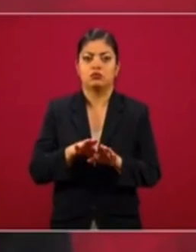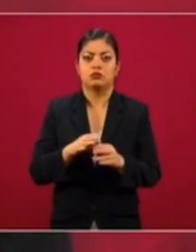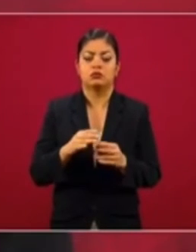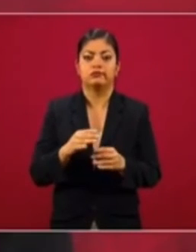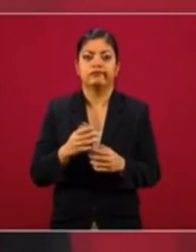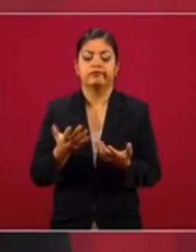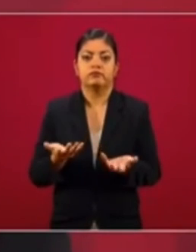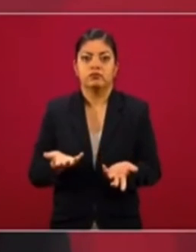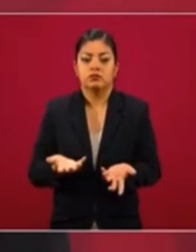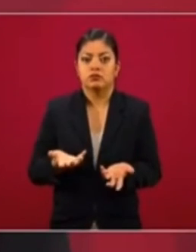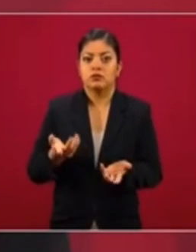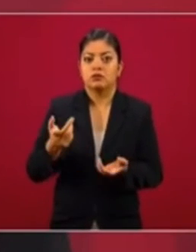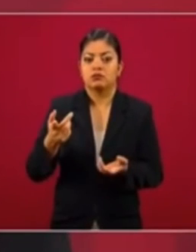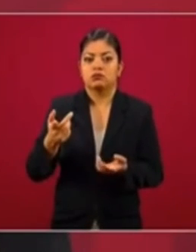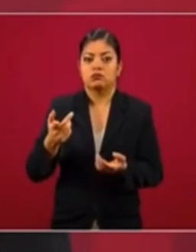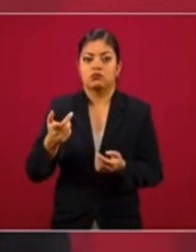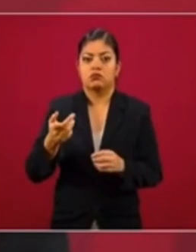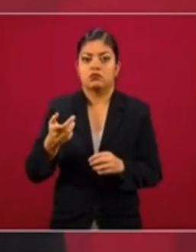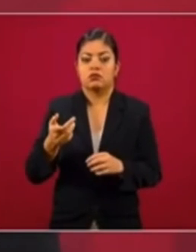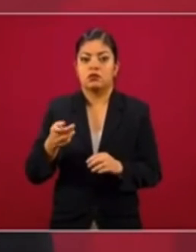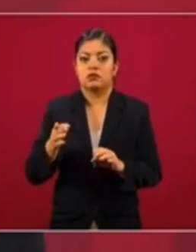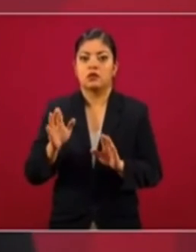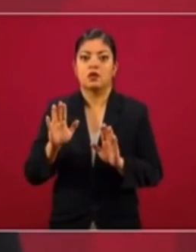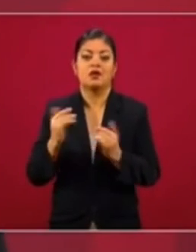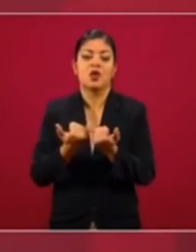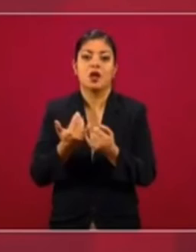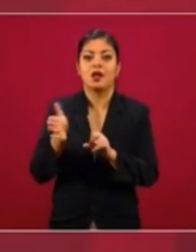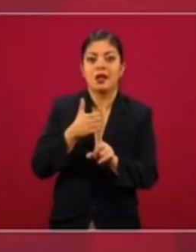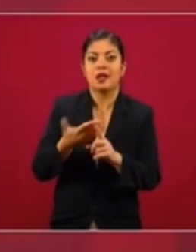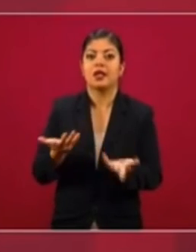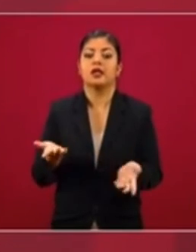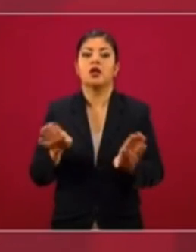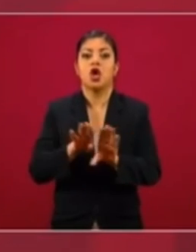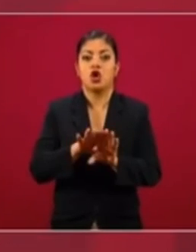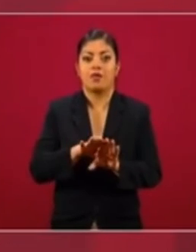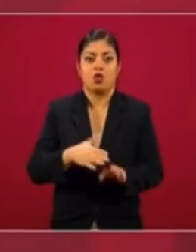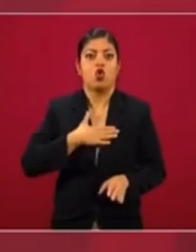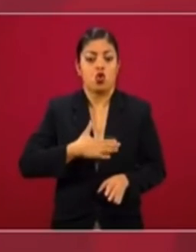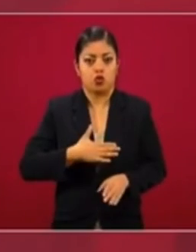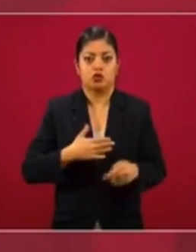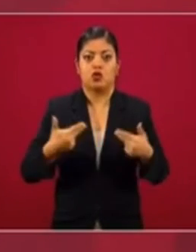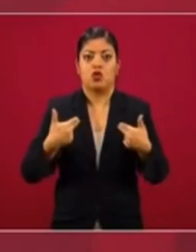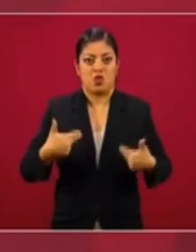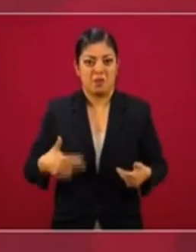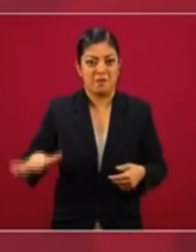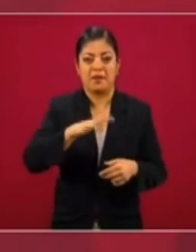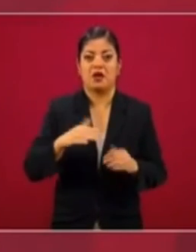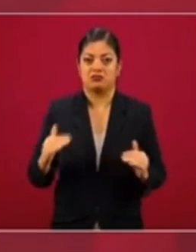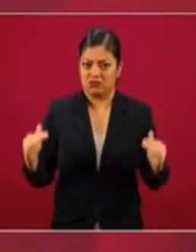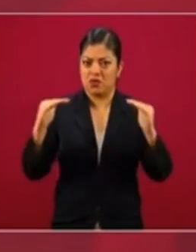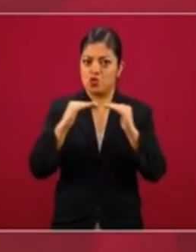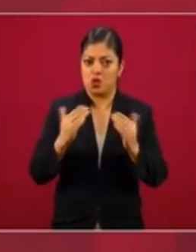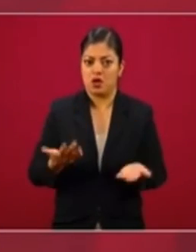que se debe de buscar una sociedad más justa, más igualitaria y que no haya